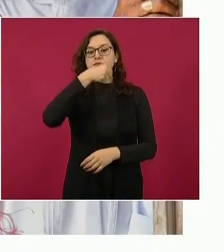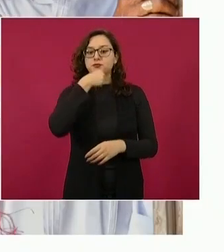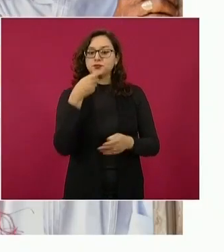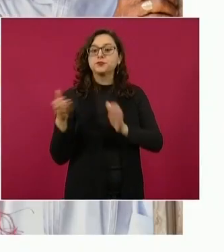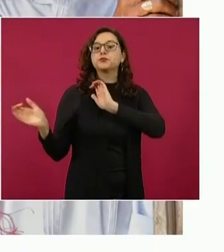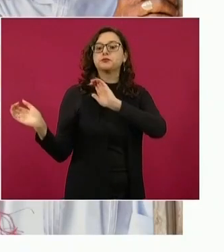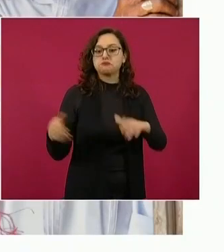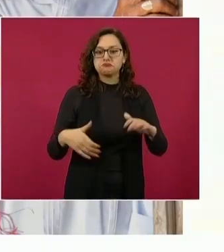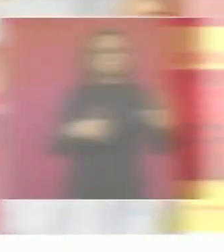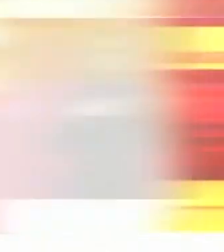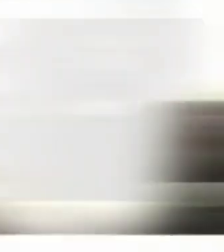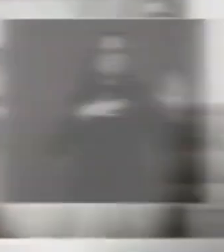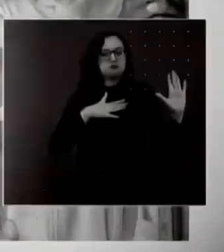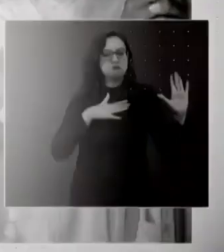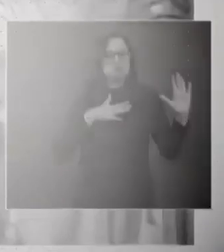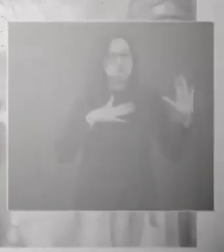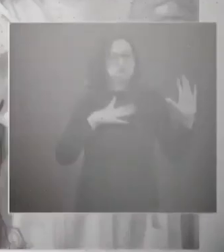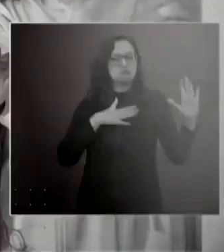compromiso del señor presidente.